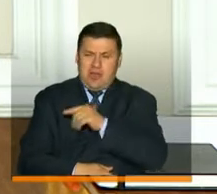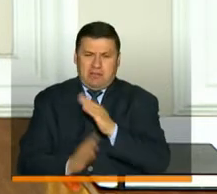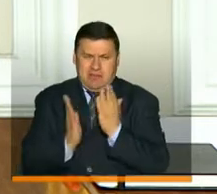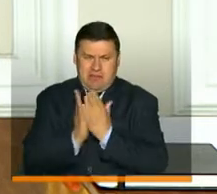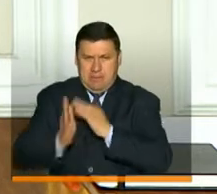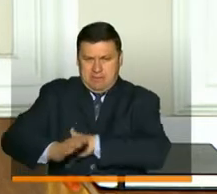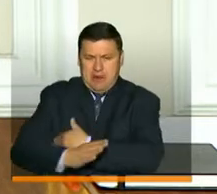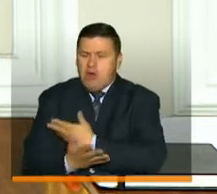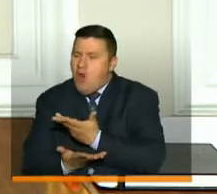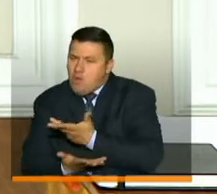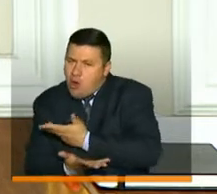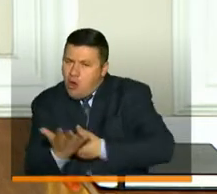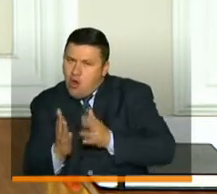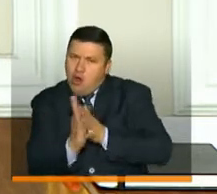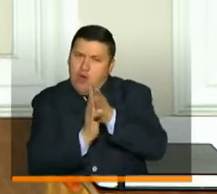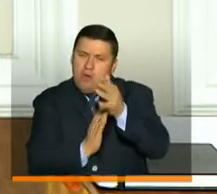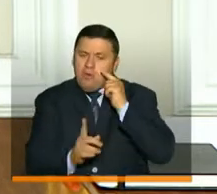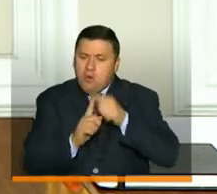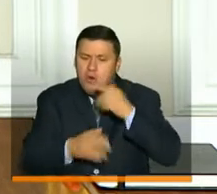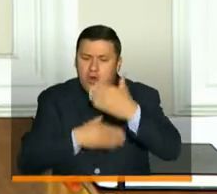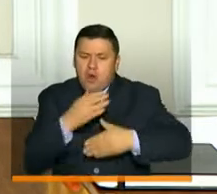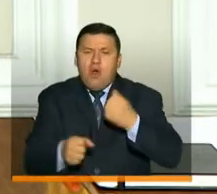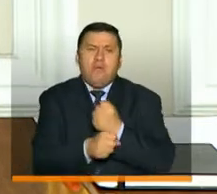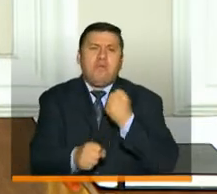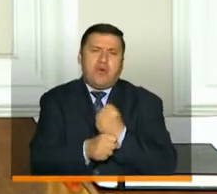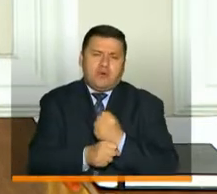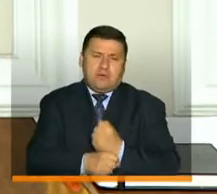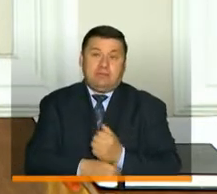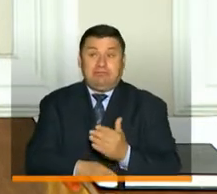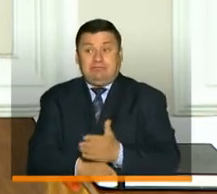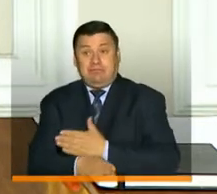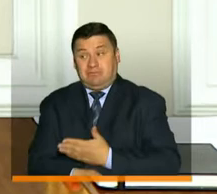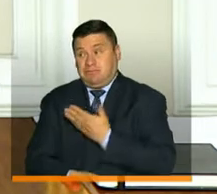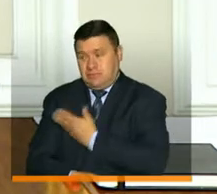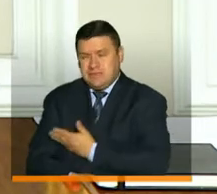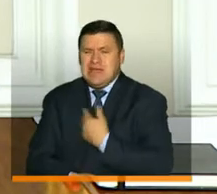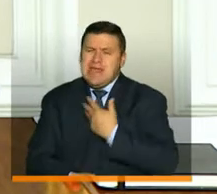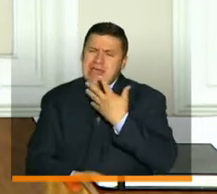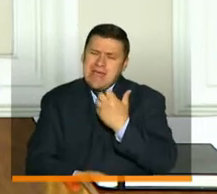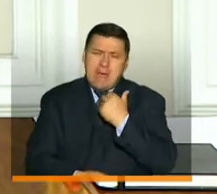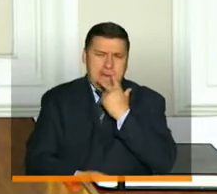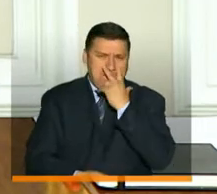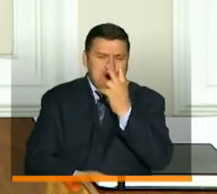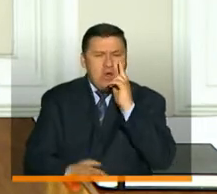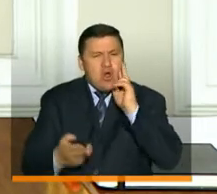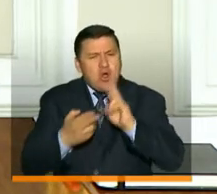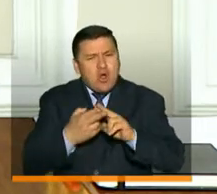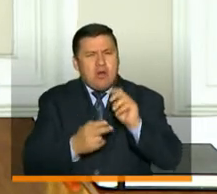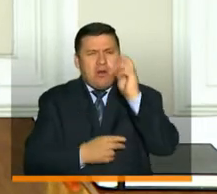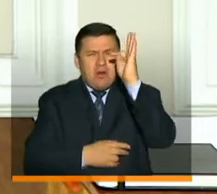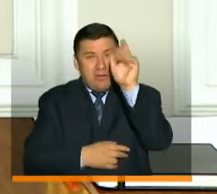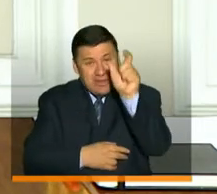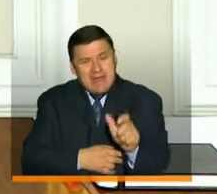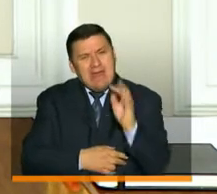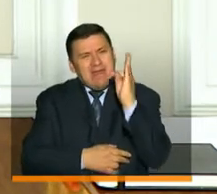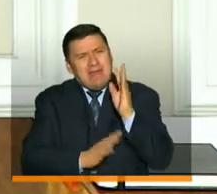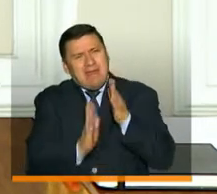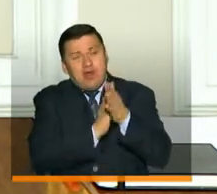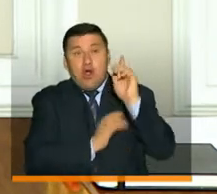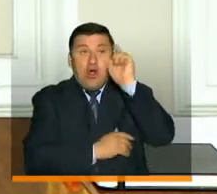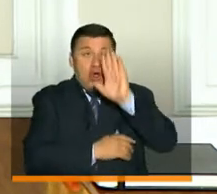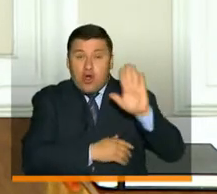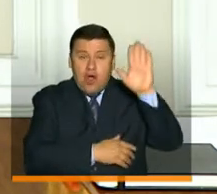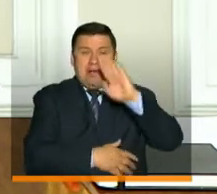ustedes cómo se está trabajando en este proceso. Pero antes de darle la palabra, quiero que ustedes conozcan los testimonios de los